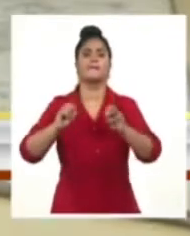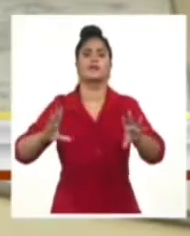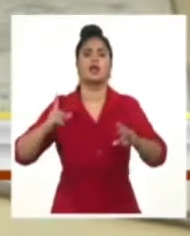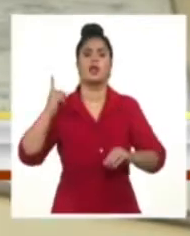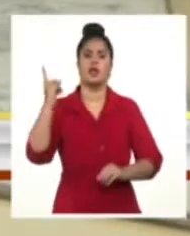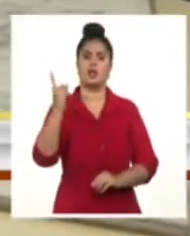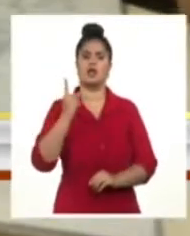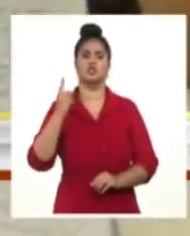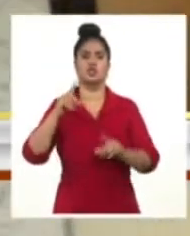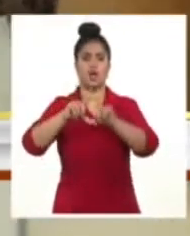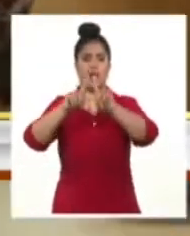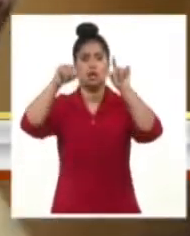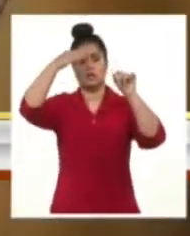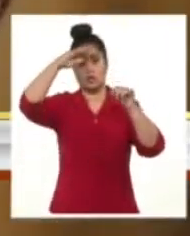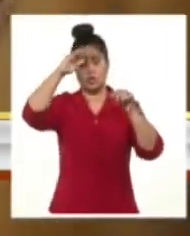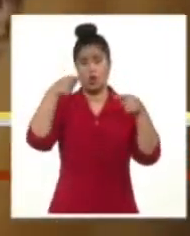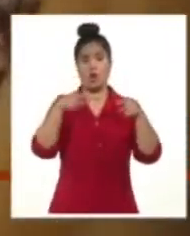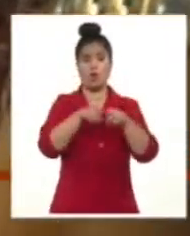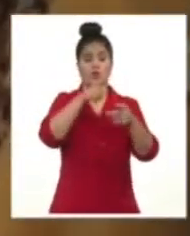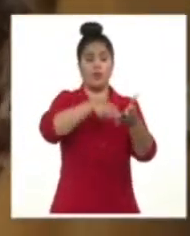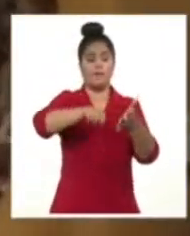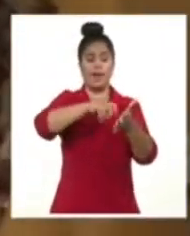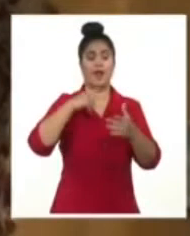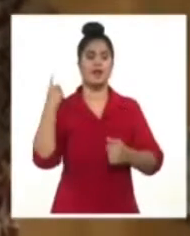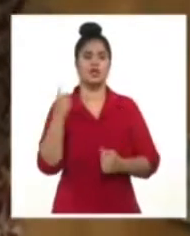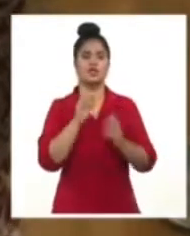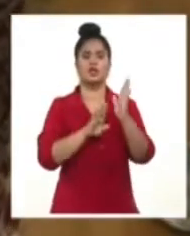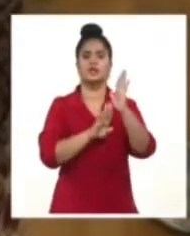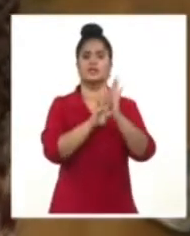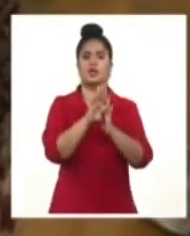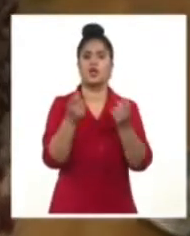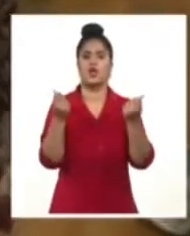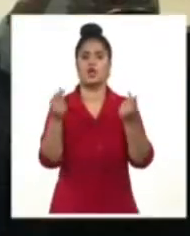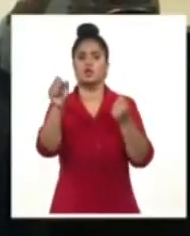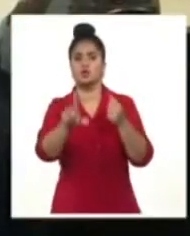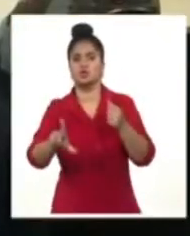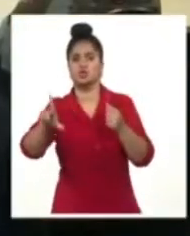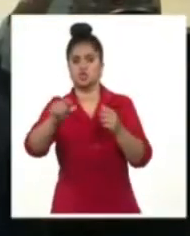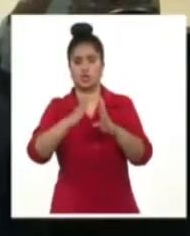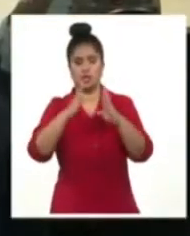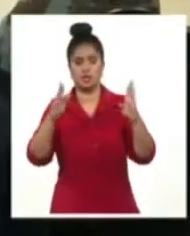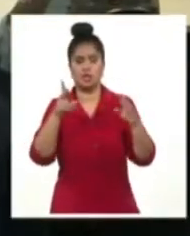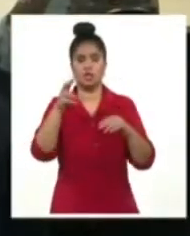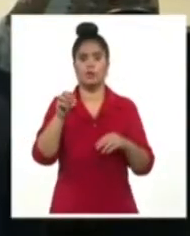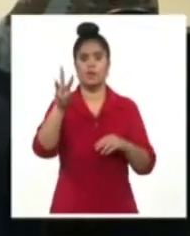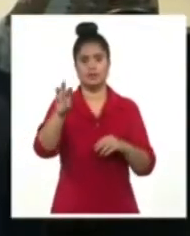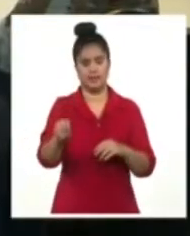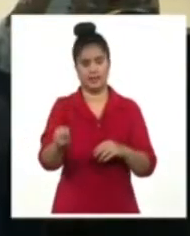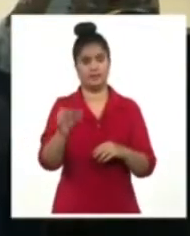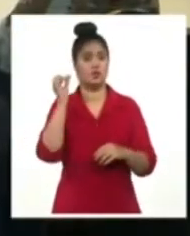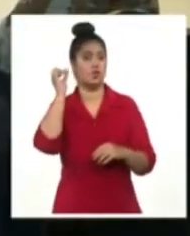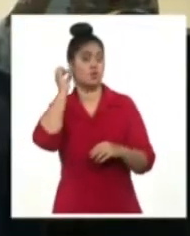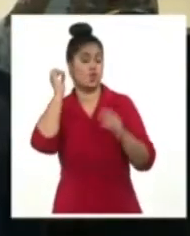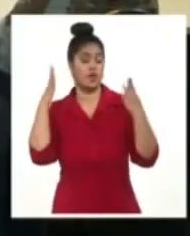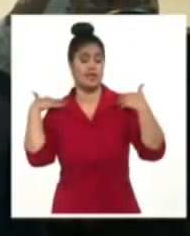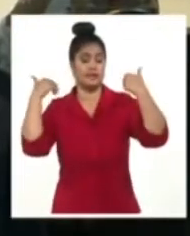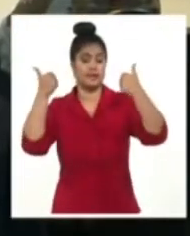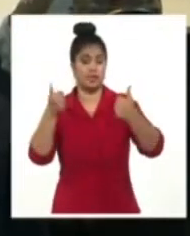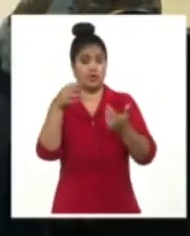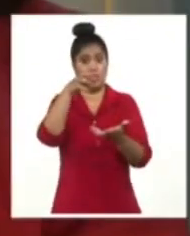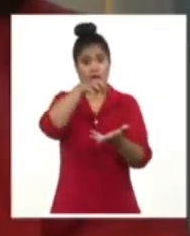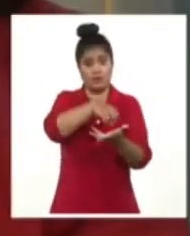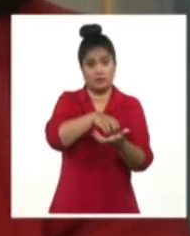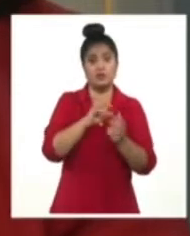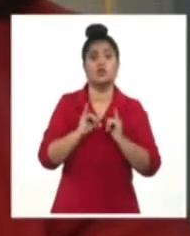coherencia con el Plan Nacional de Desarrollo Económico y Social 2030. La especialista se refirió a los resultados en el enfrentamiento al